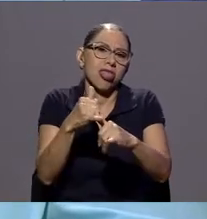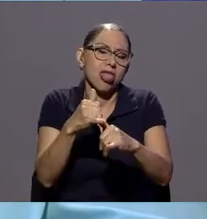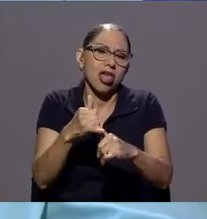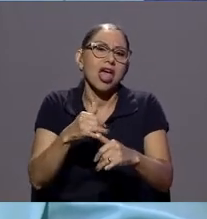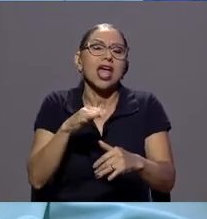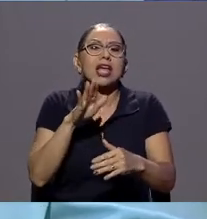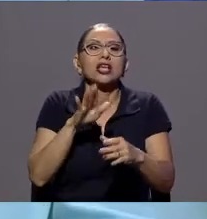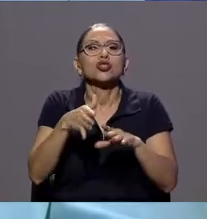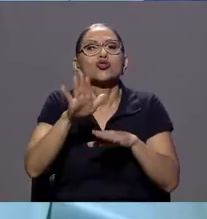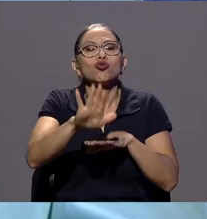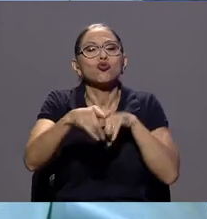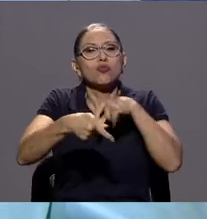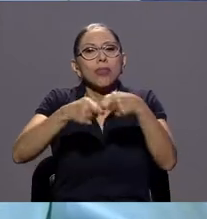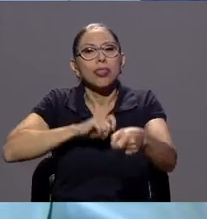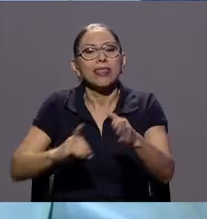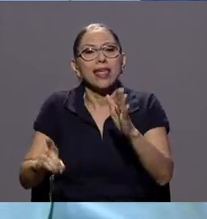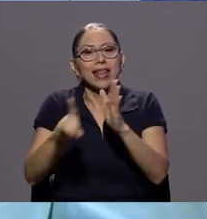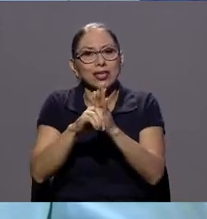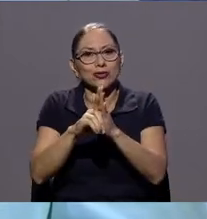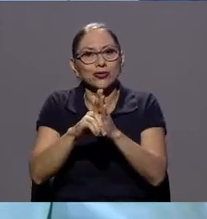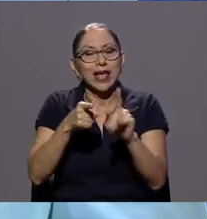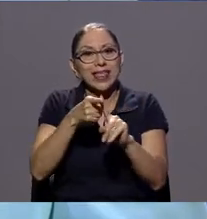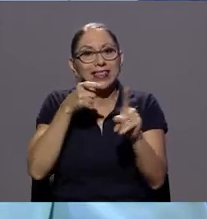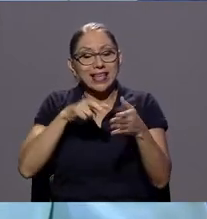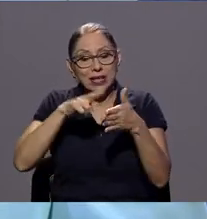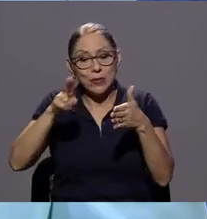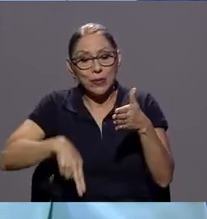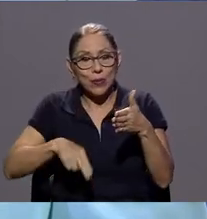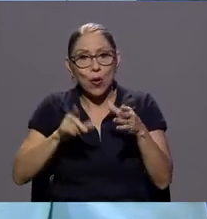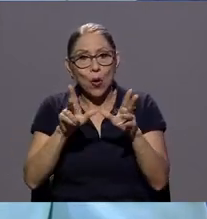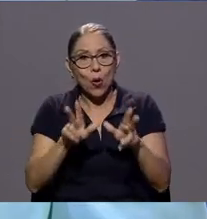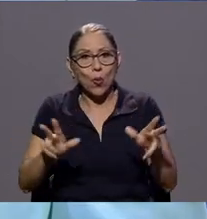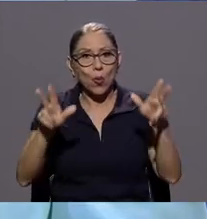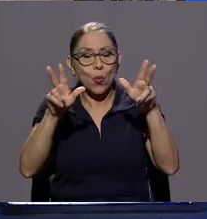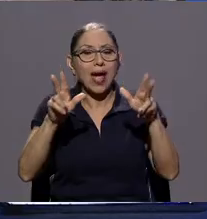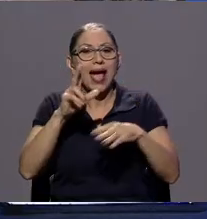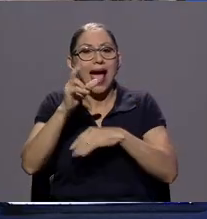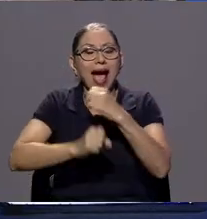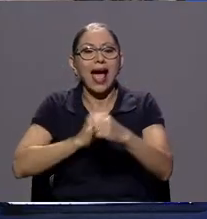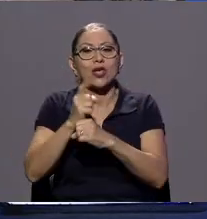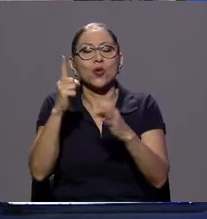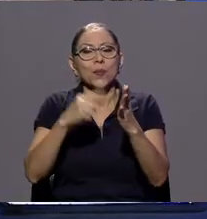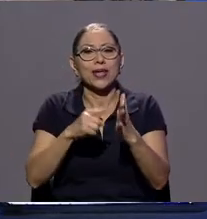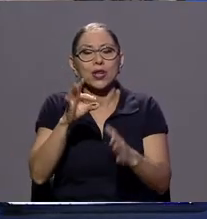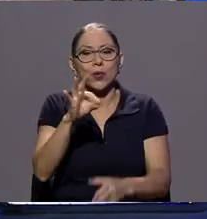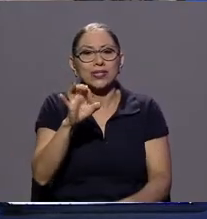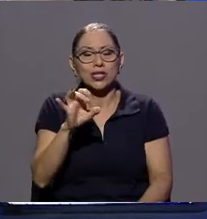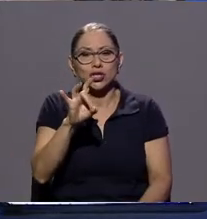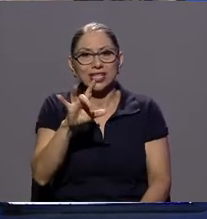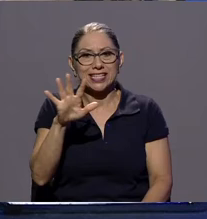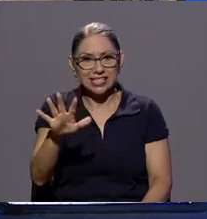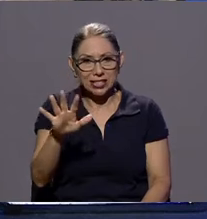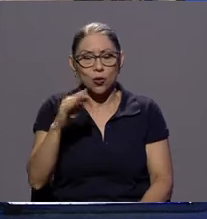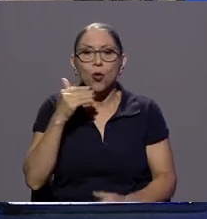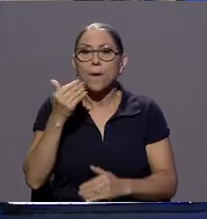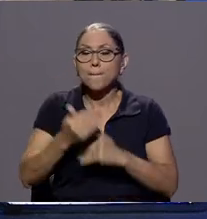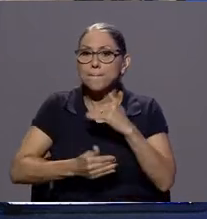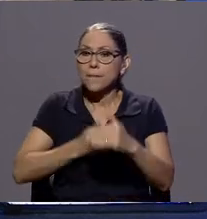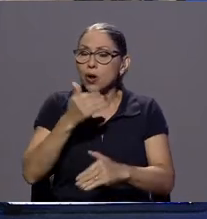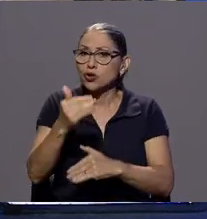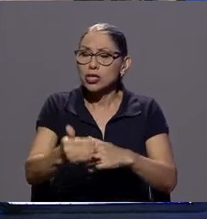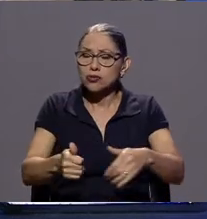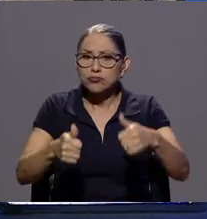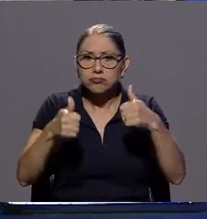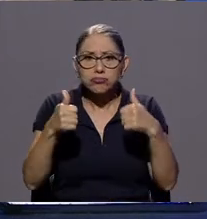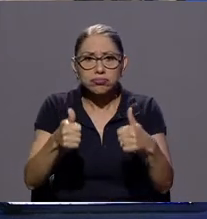recogen de la Declaración de Naciones Unidas del año 1985 entonces fue un proceso muy rico que